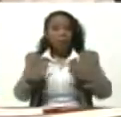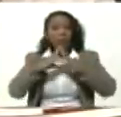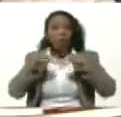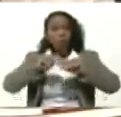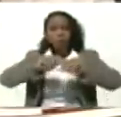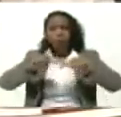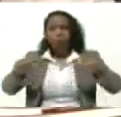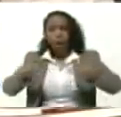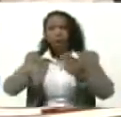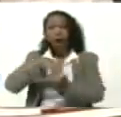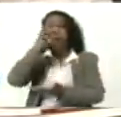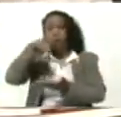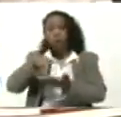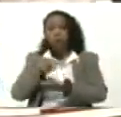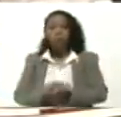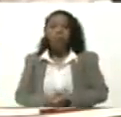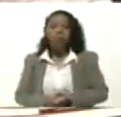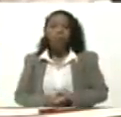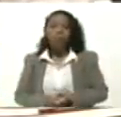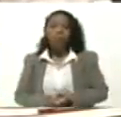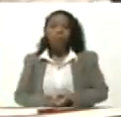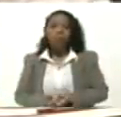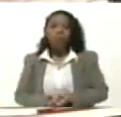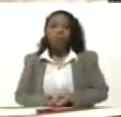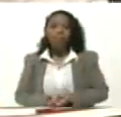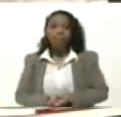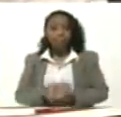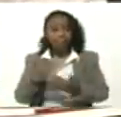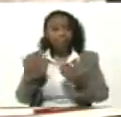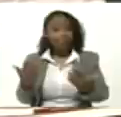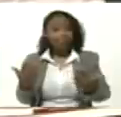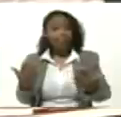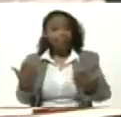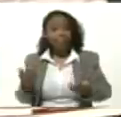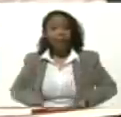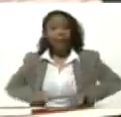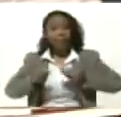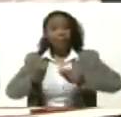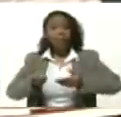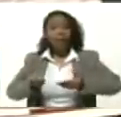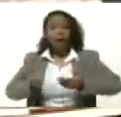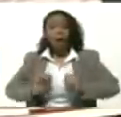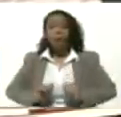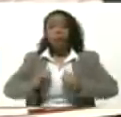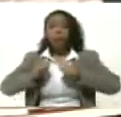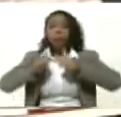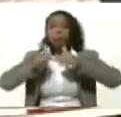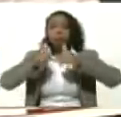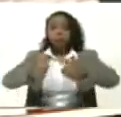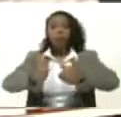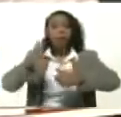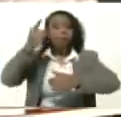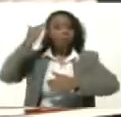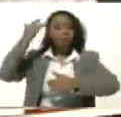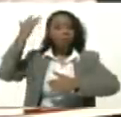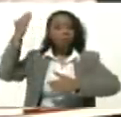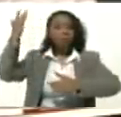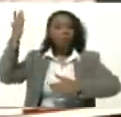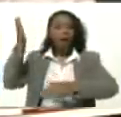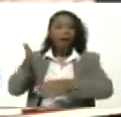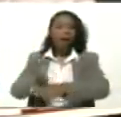Territorio Nacional Precisamente Para dar Inicio A un Sueño Que tienen